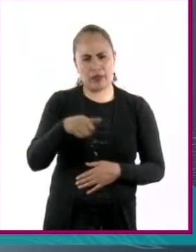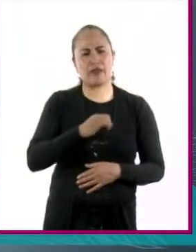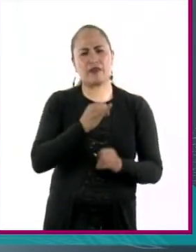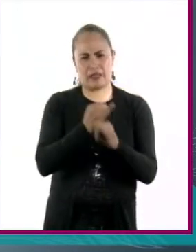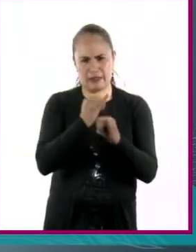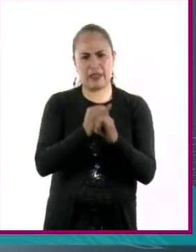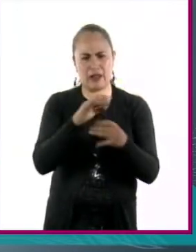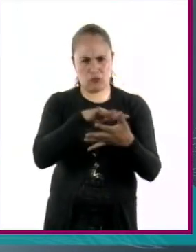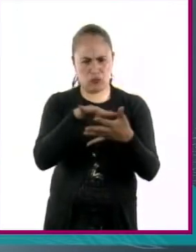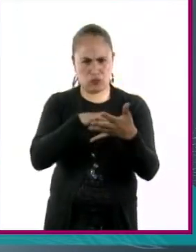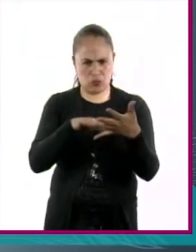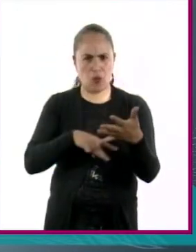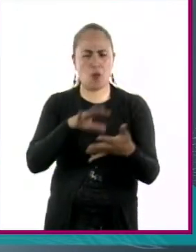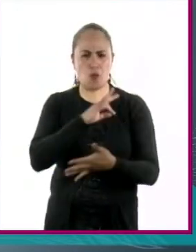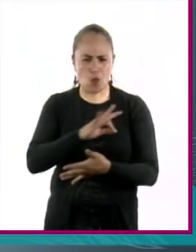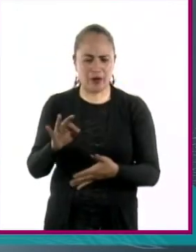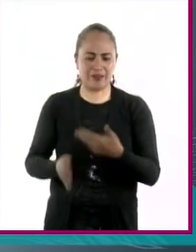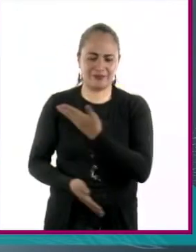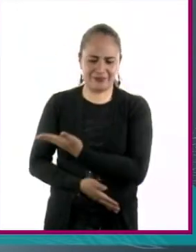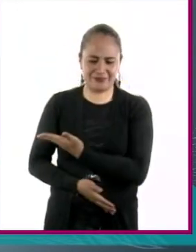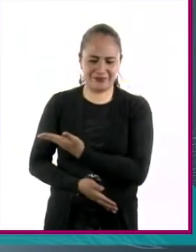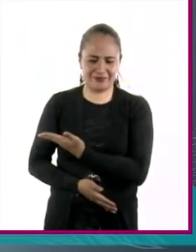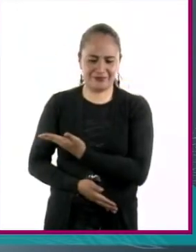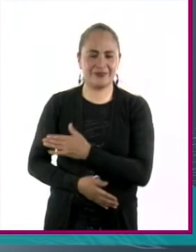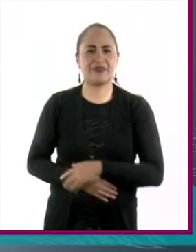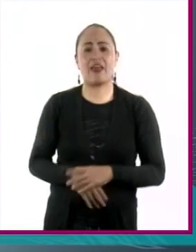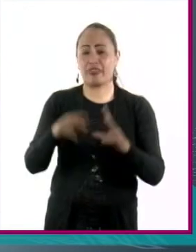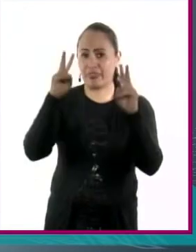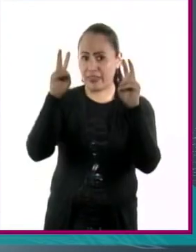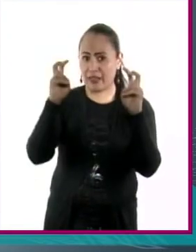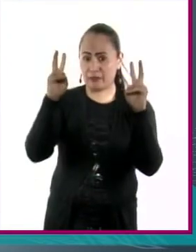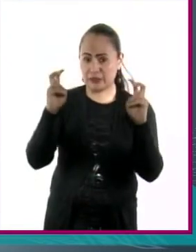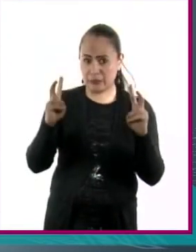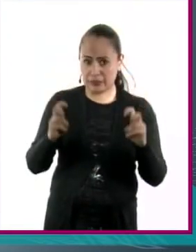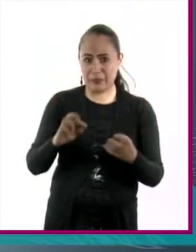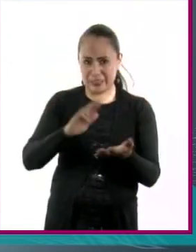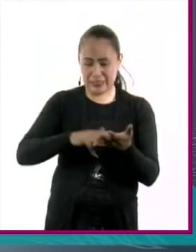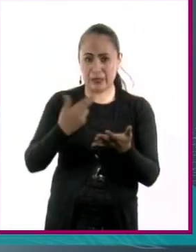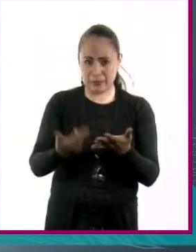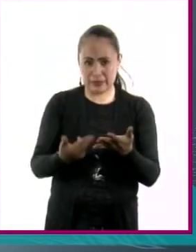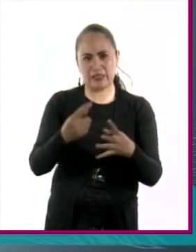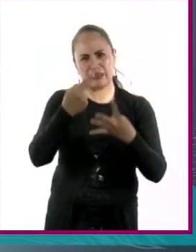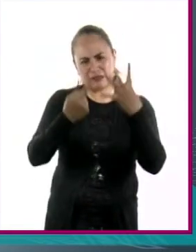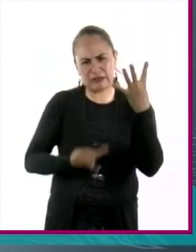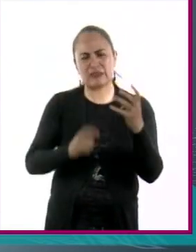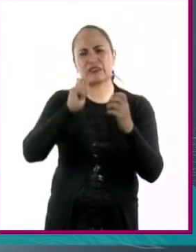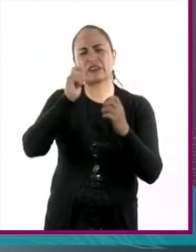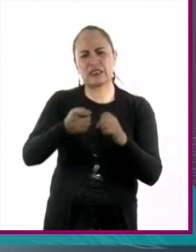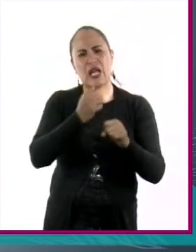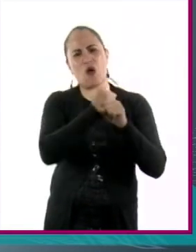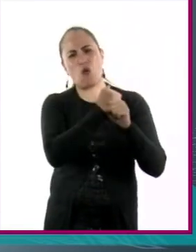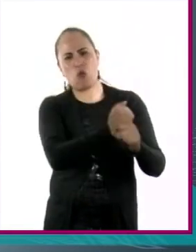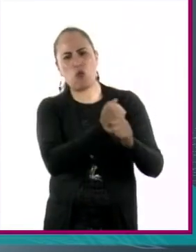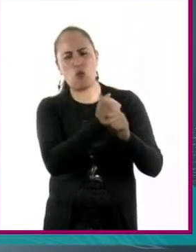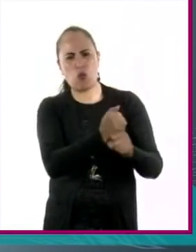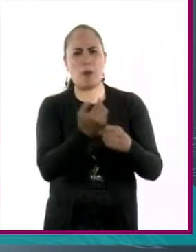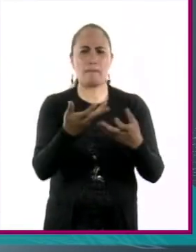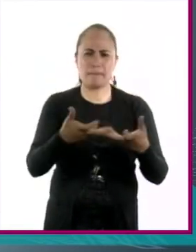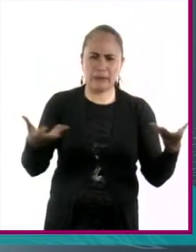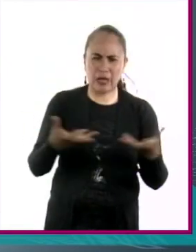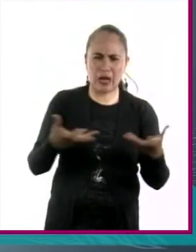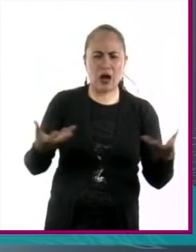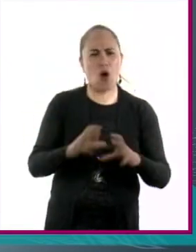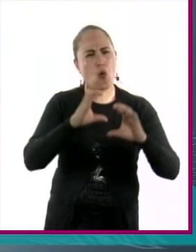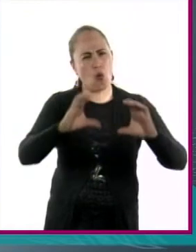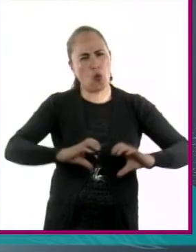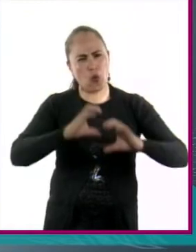en su edición Abdayala. Bueno, muchos de los textos de esta revista hablan de la resistencia, del cuidado que debemos a la madre tierra y